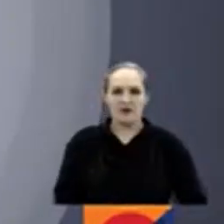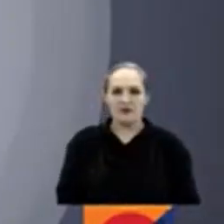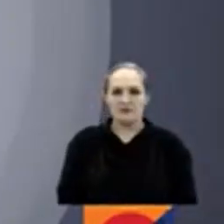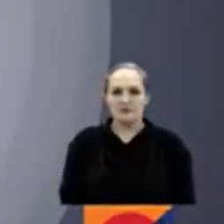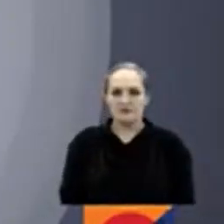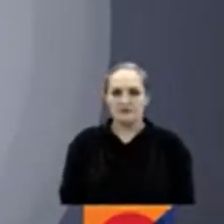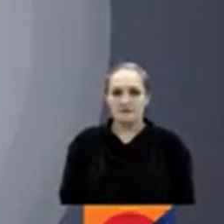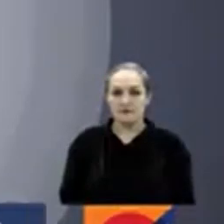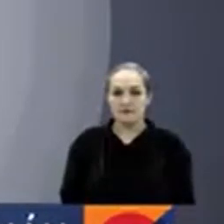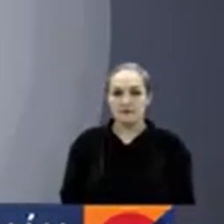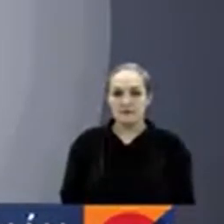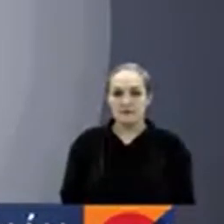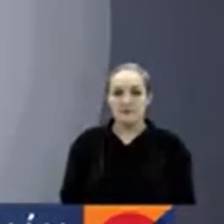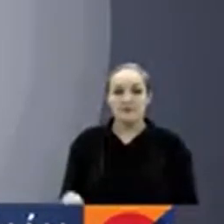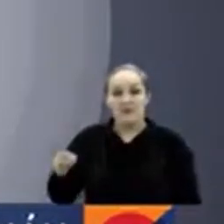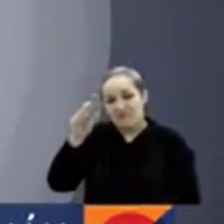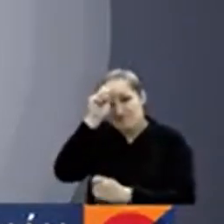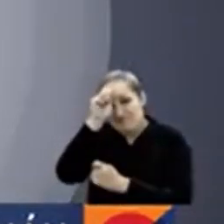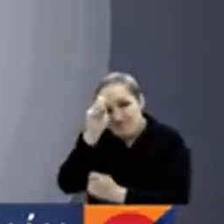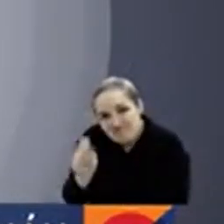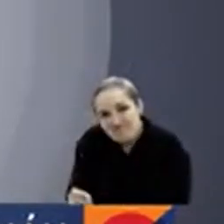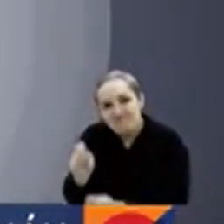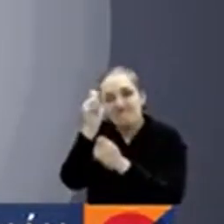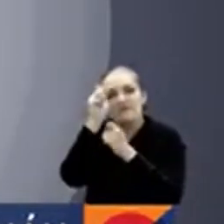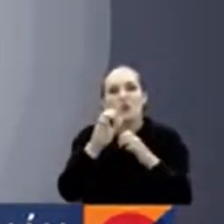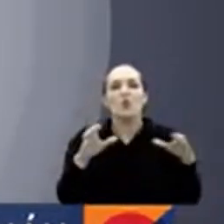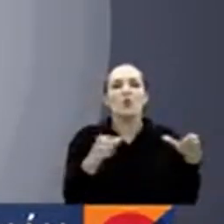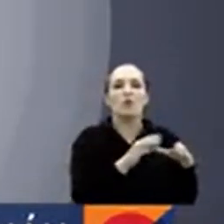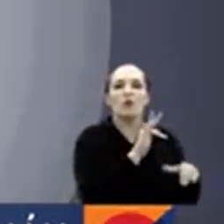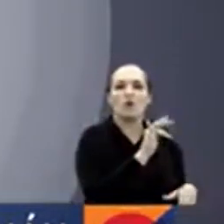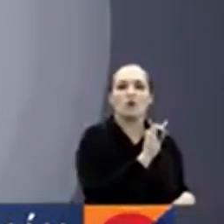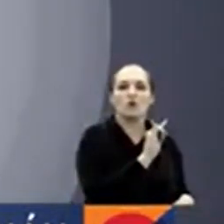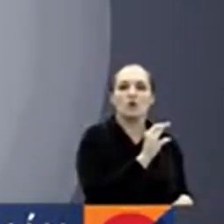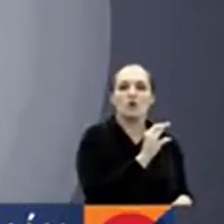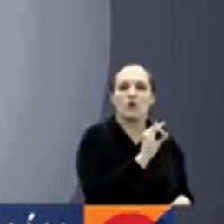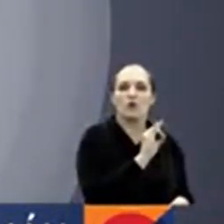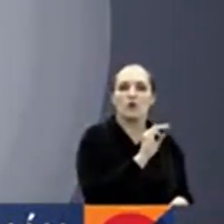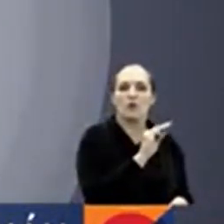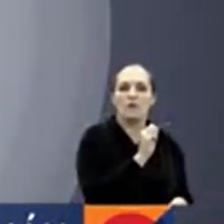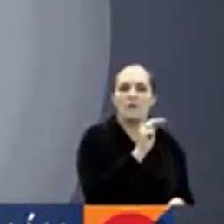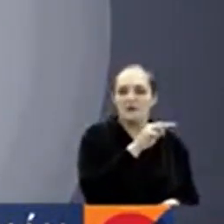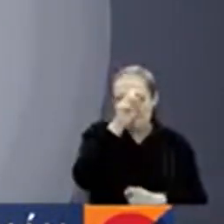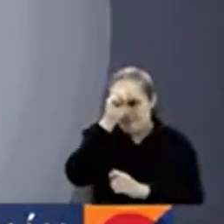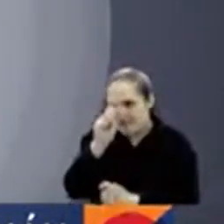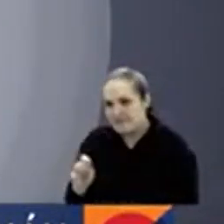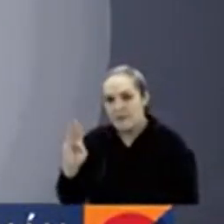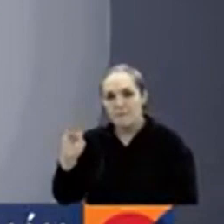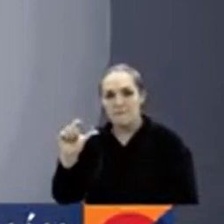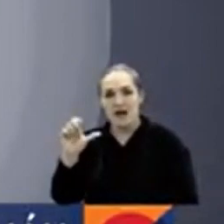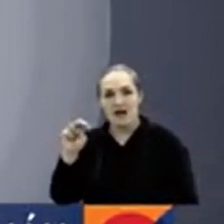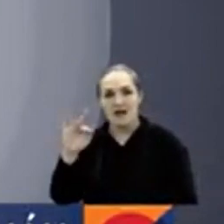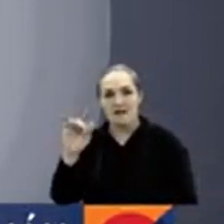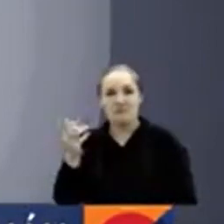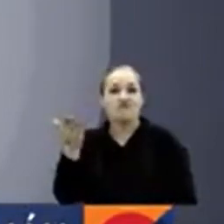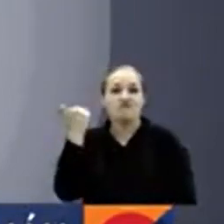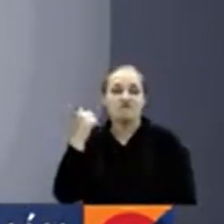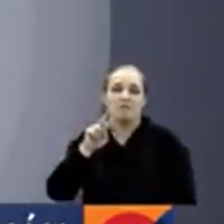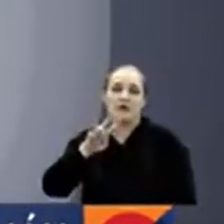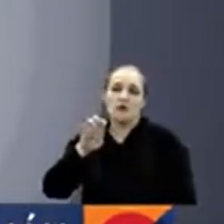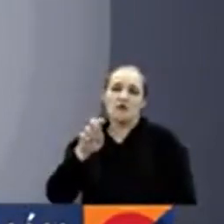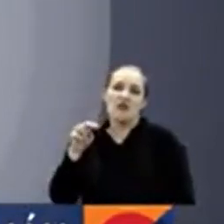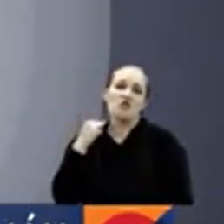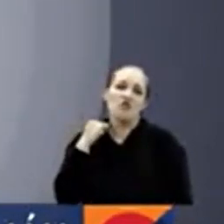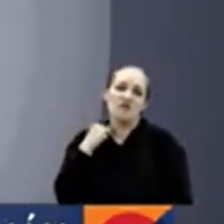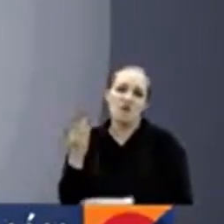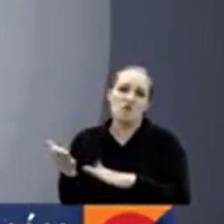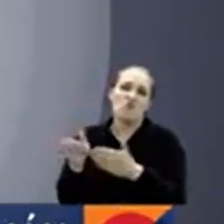Este fue el pequeño homenaje de Atlético Tucumán para el defensa colombiano Andrés Balanta, quien murió el pasado 29 de noviembre mientras